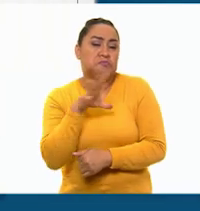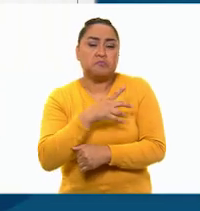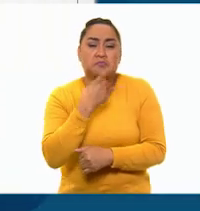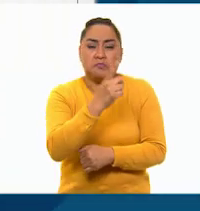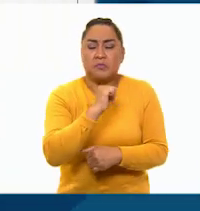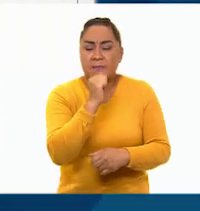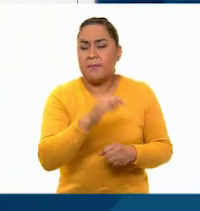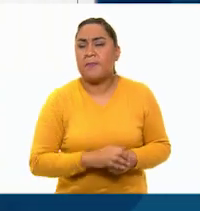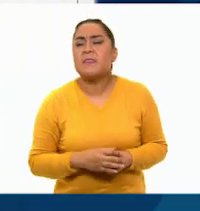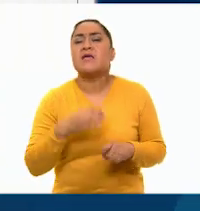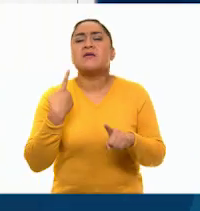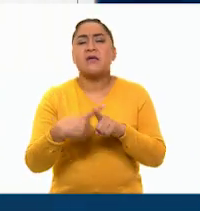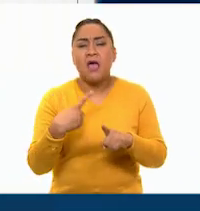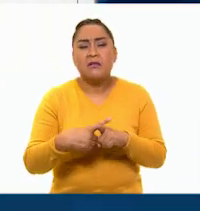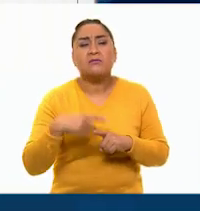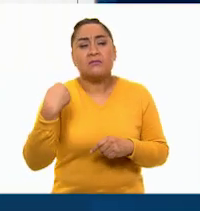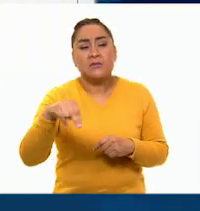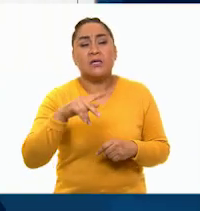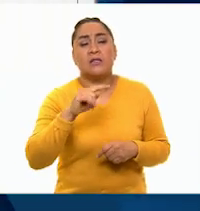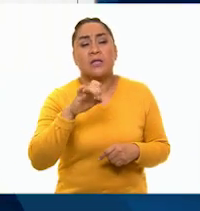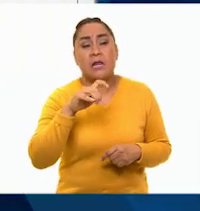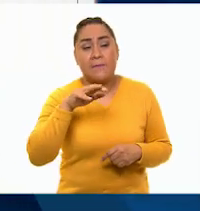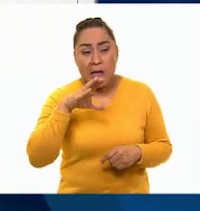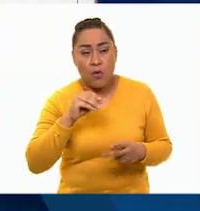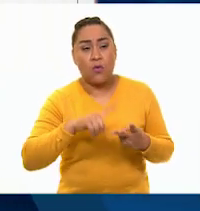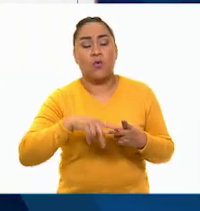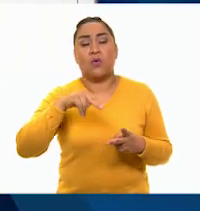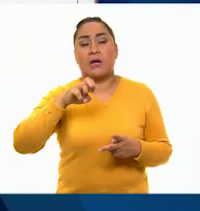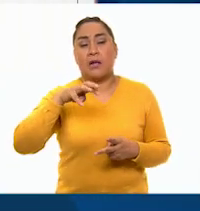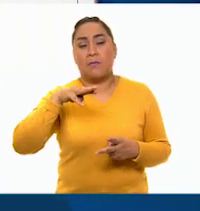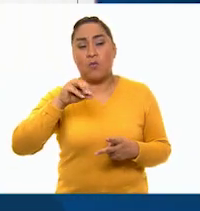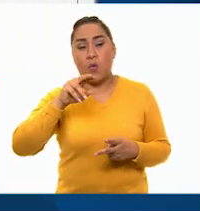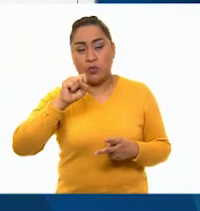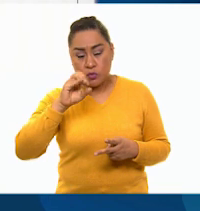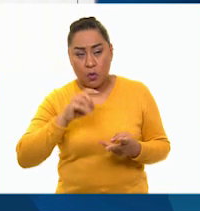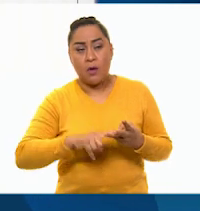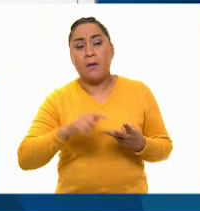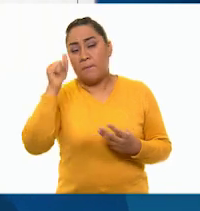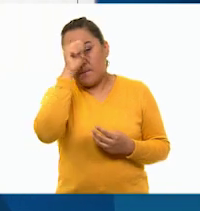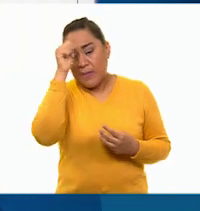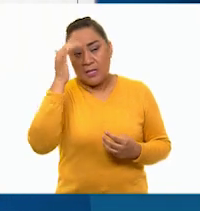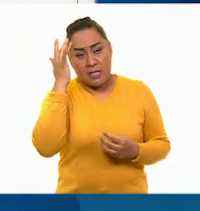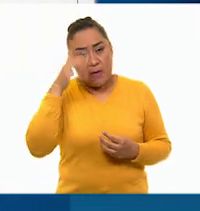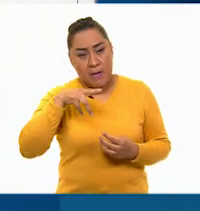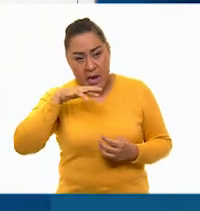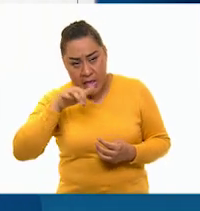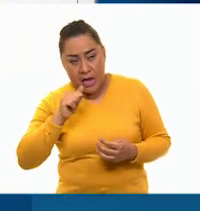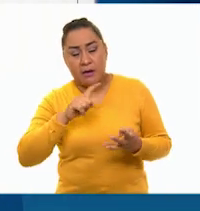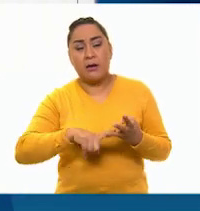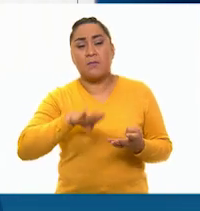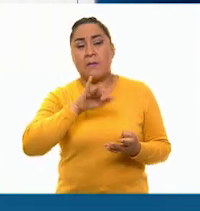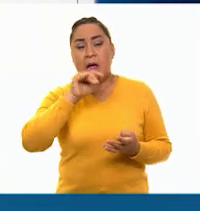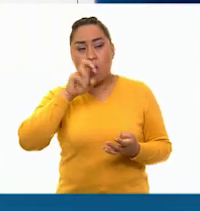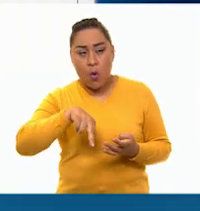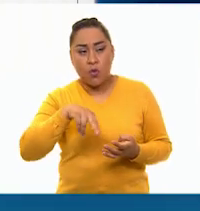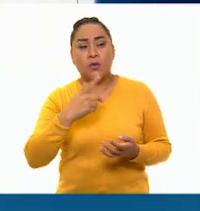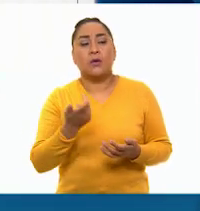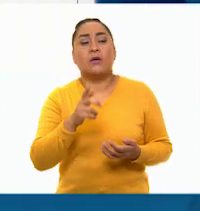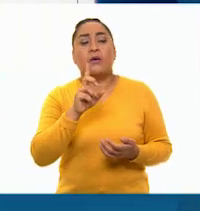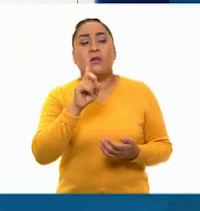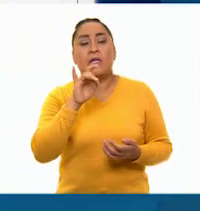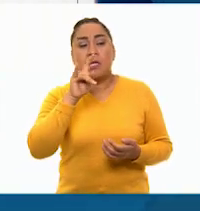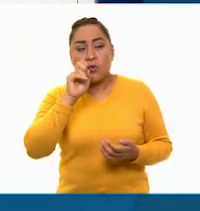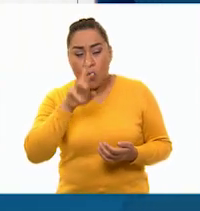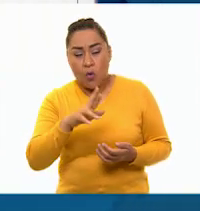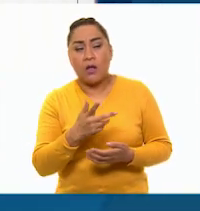¿Quiénes son Telemaco, Memoroso, el padre Santa María, el varón de Ley Centén, Delindor, la Boisier,